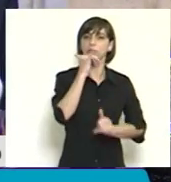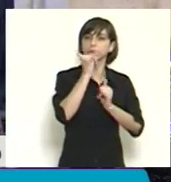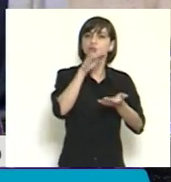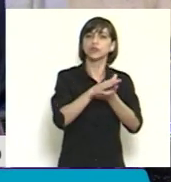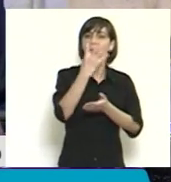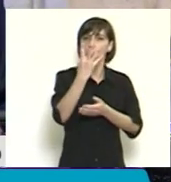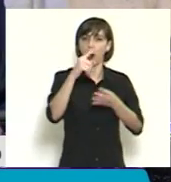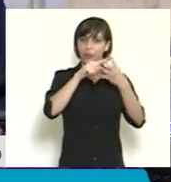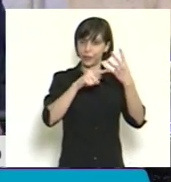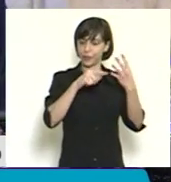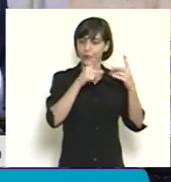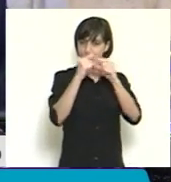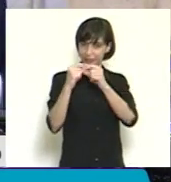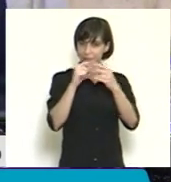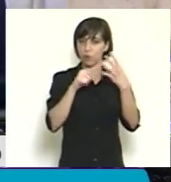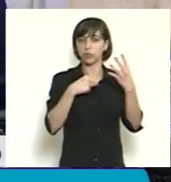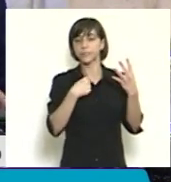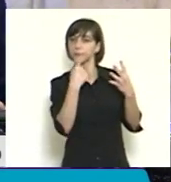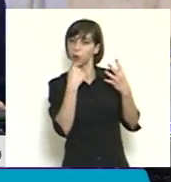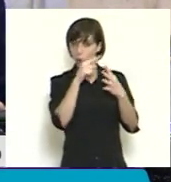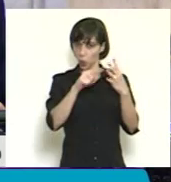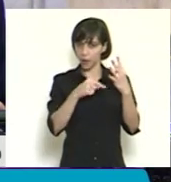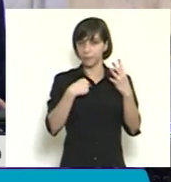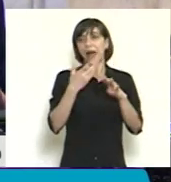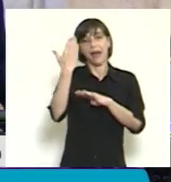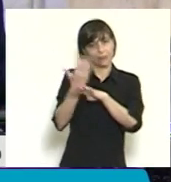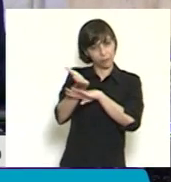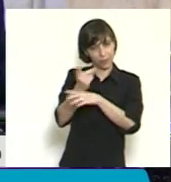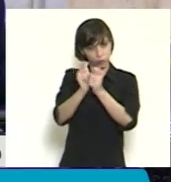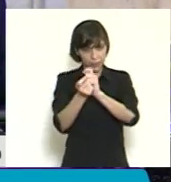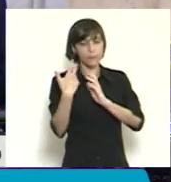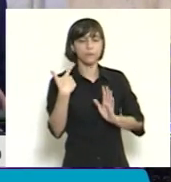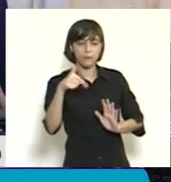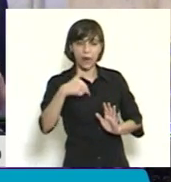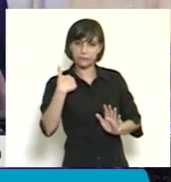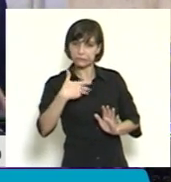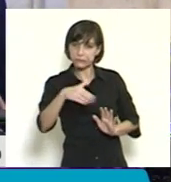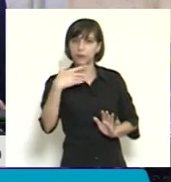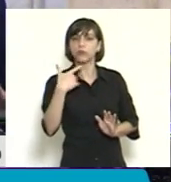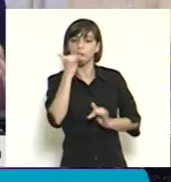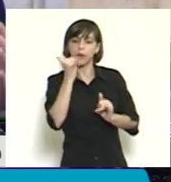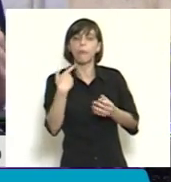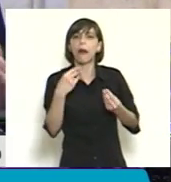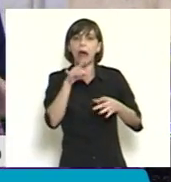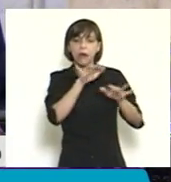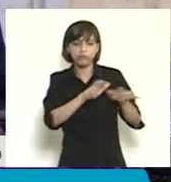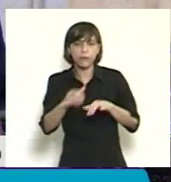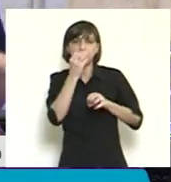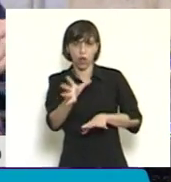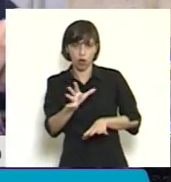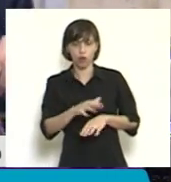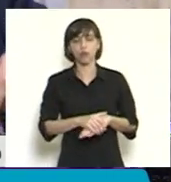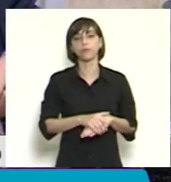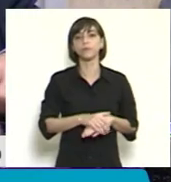de ruido y tenemos confianza que podemos realmente generar un cambio en la redacción en un sentido mejor. En el artículo 12